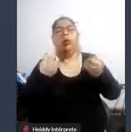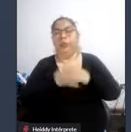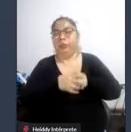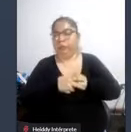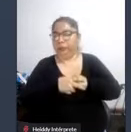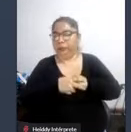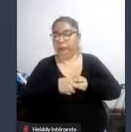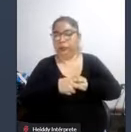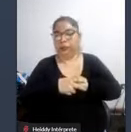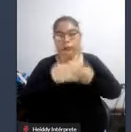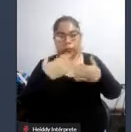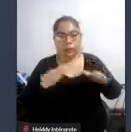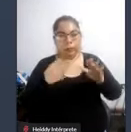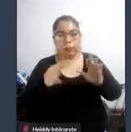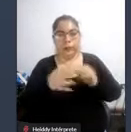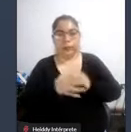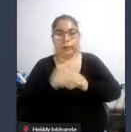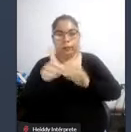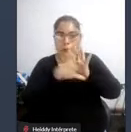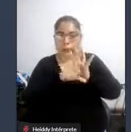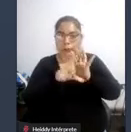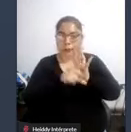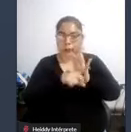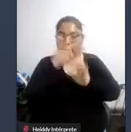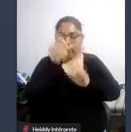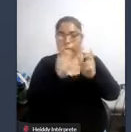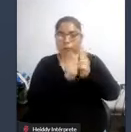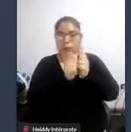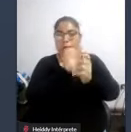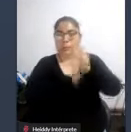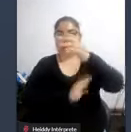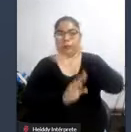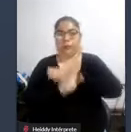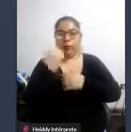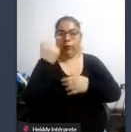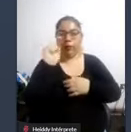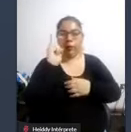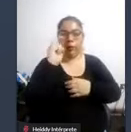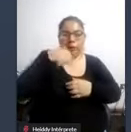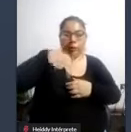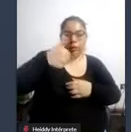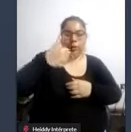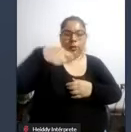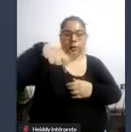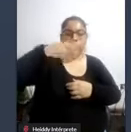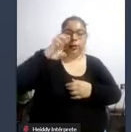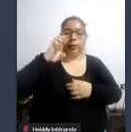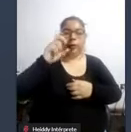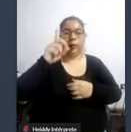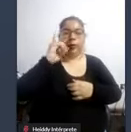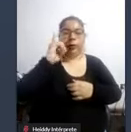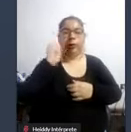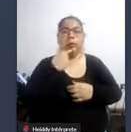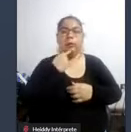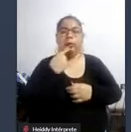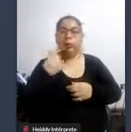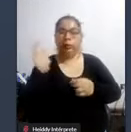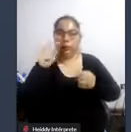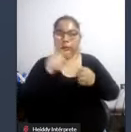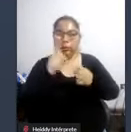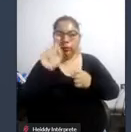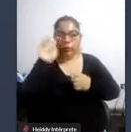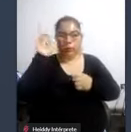existe en la ley de la persona con discapacidad el SINAPEDIS el SINAPEDIS contiene a los gobiernos